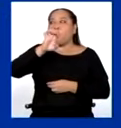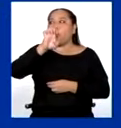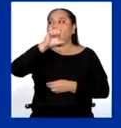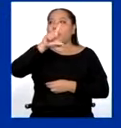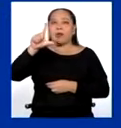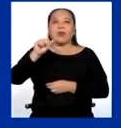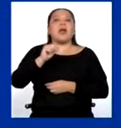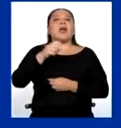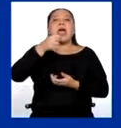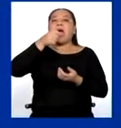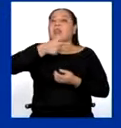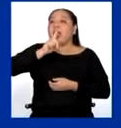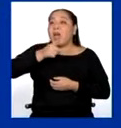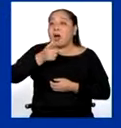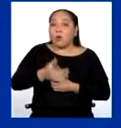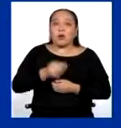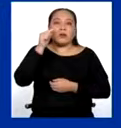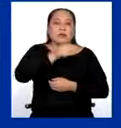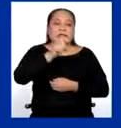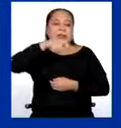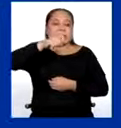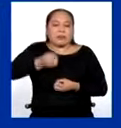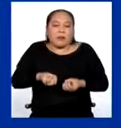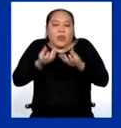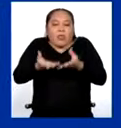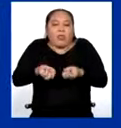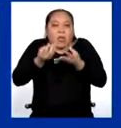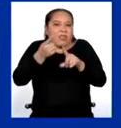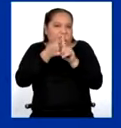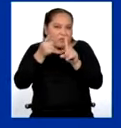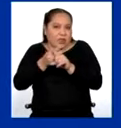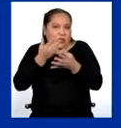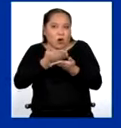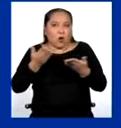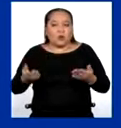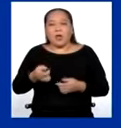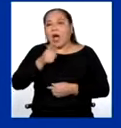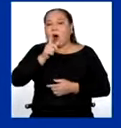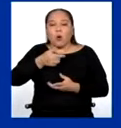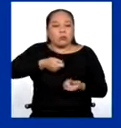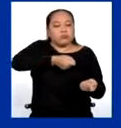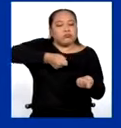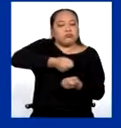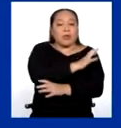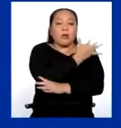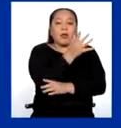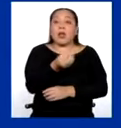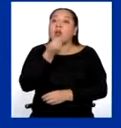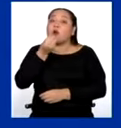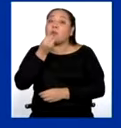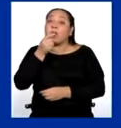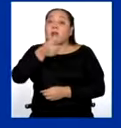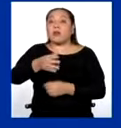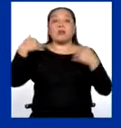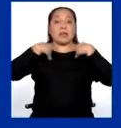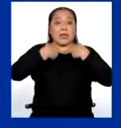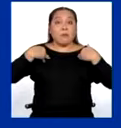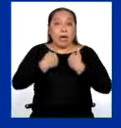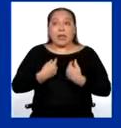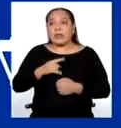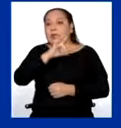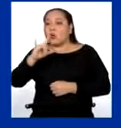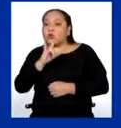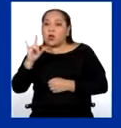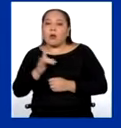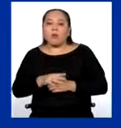¿Cuánto se requiere de agua para generar cualquier producto? El agua con la que se regaron los cultivos, la que comieron los animales, la que se usó para energía,